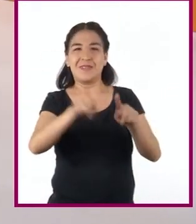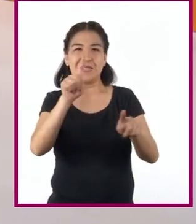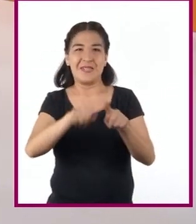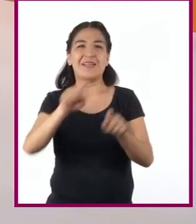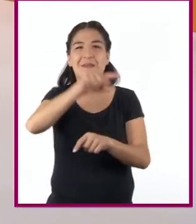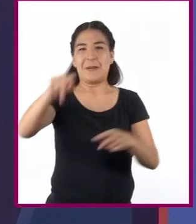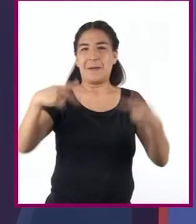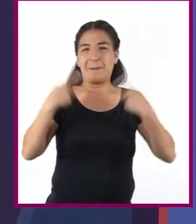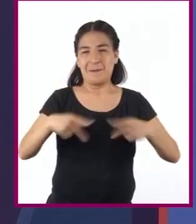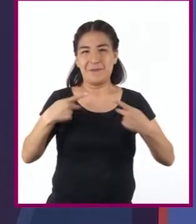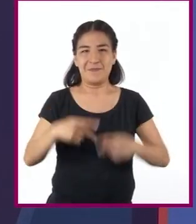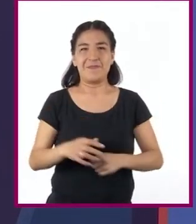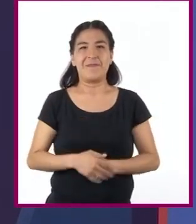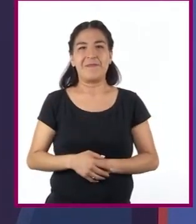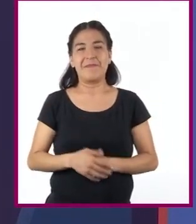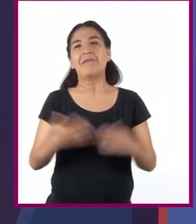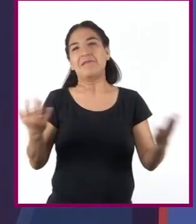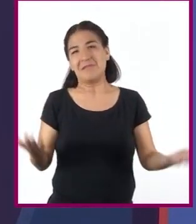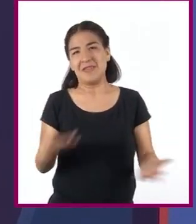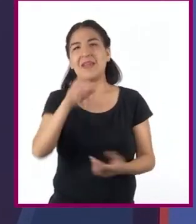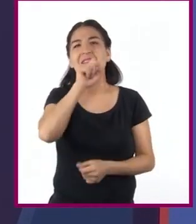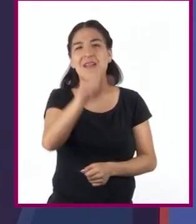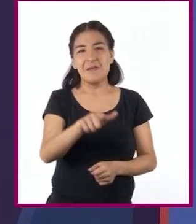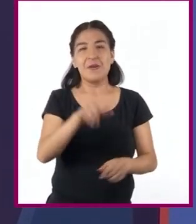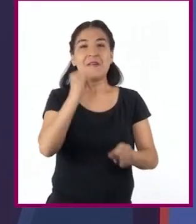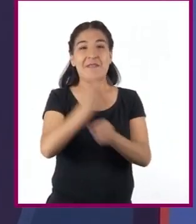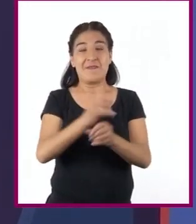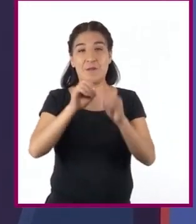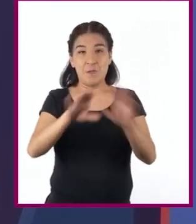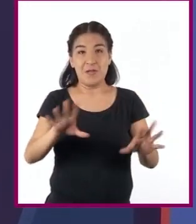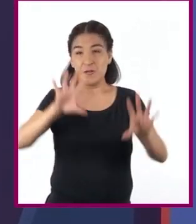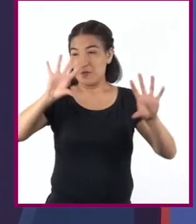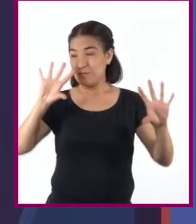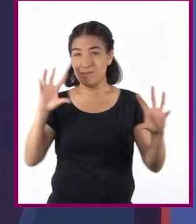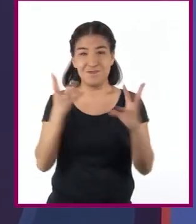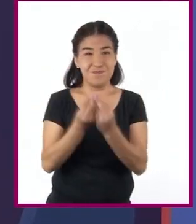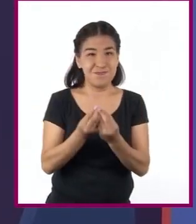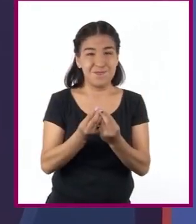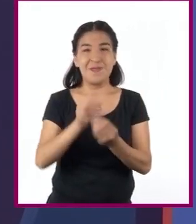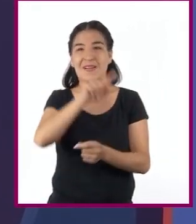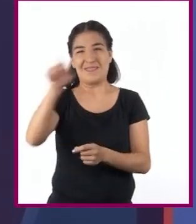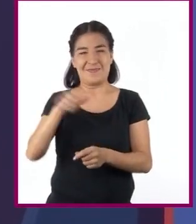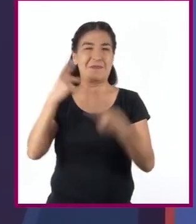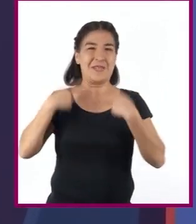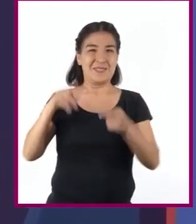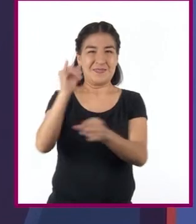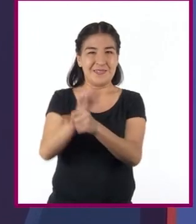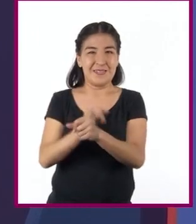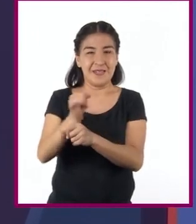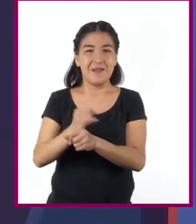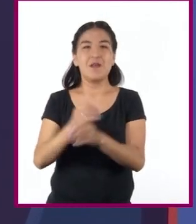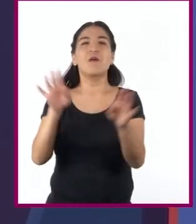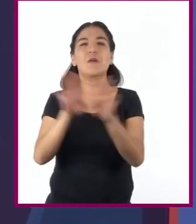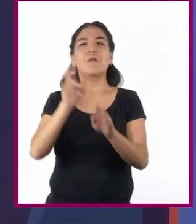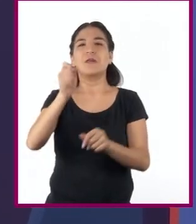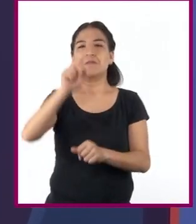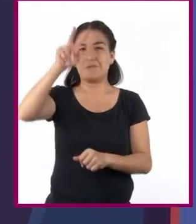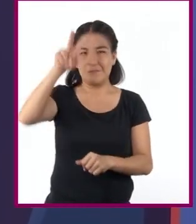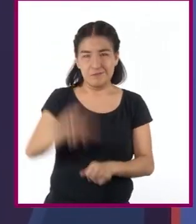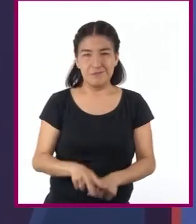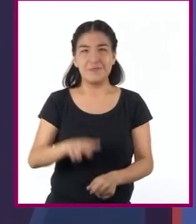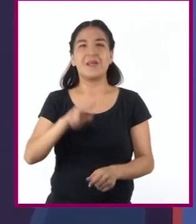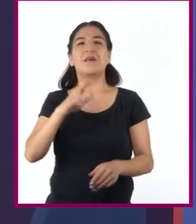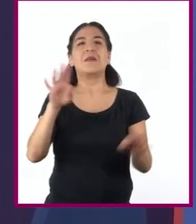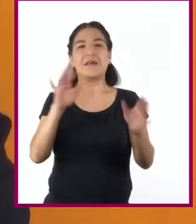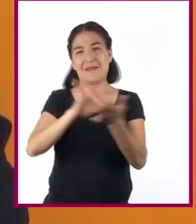público. Obviamente, la información recabada por los investigadores cuenta con veracidad